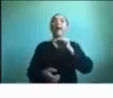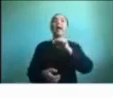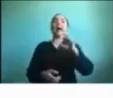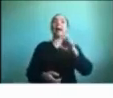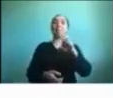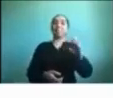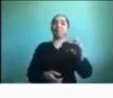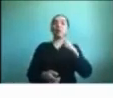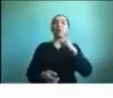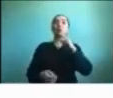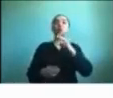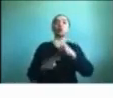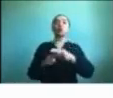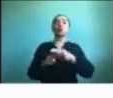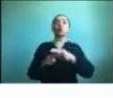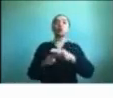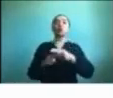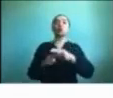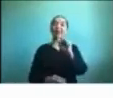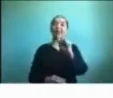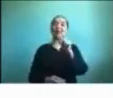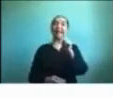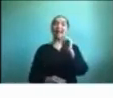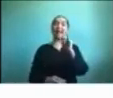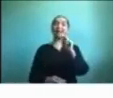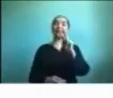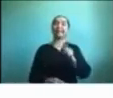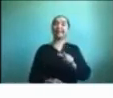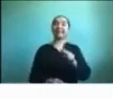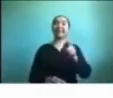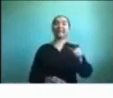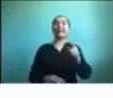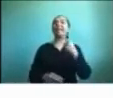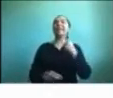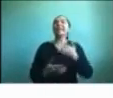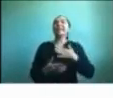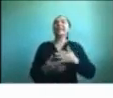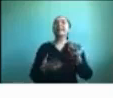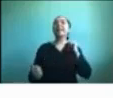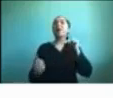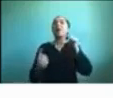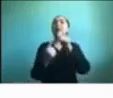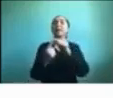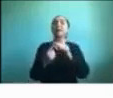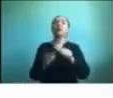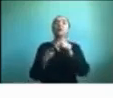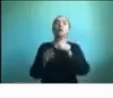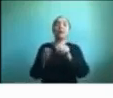busca apoyar el aprendizaje de las matemáticas tempranas en niñas y niños preescolares.